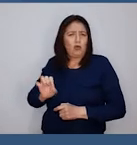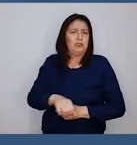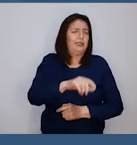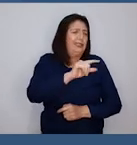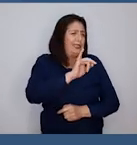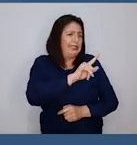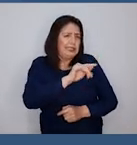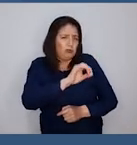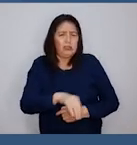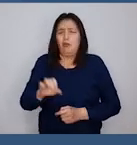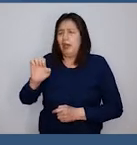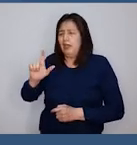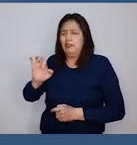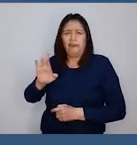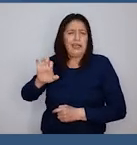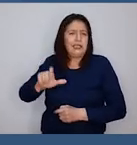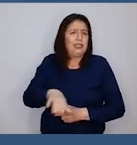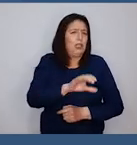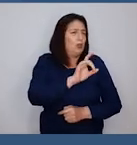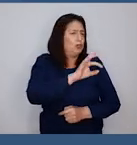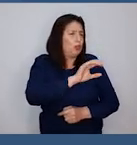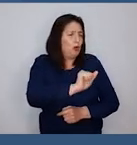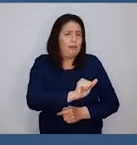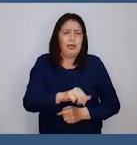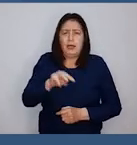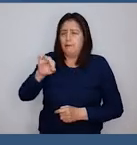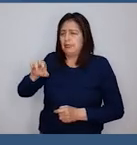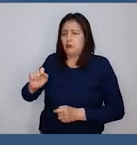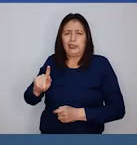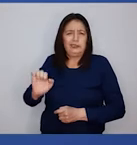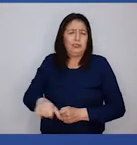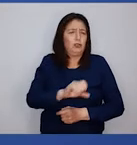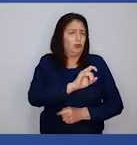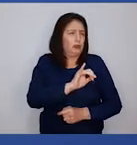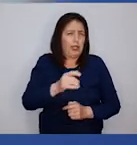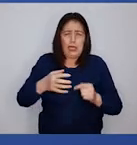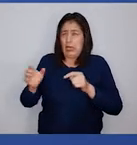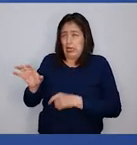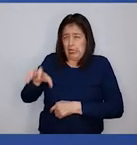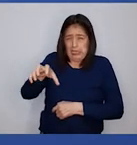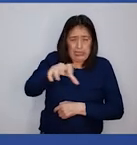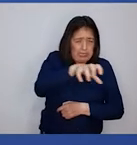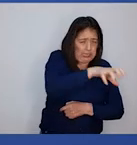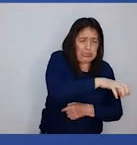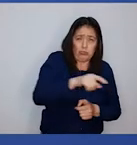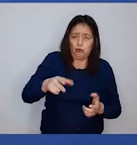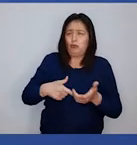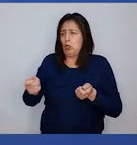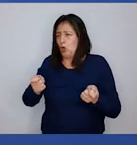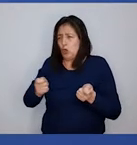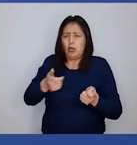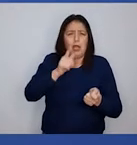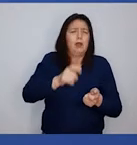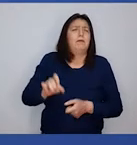Ciego, El Fraile, Condoroma, Pasto Grande y Sutunta. En la mayoría de esas presas se regula el